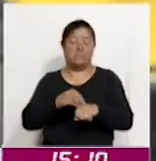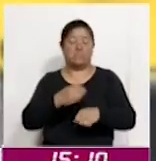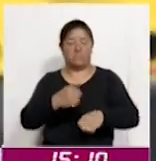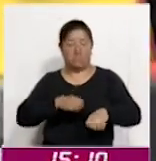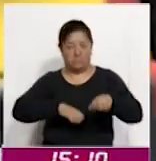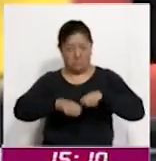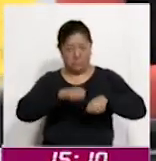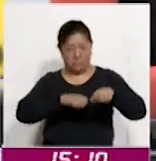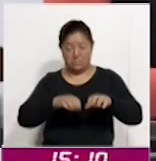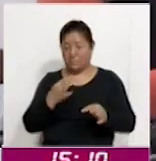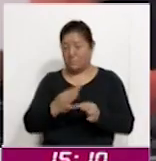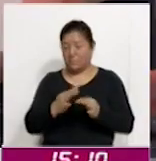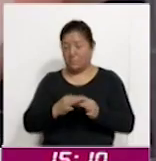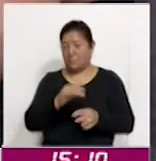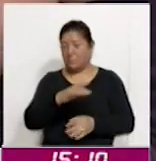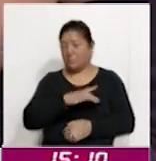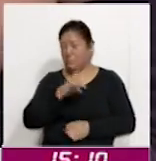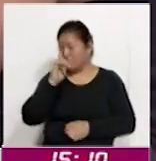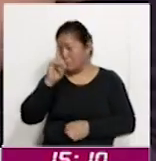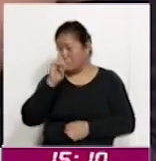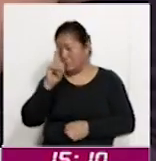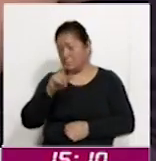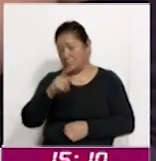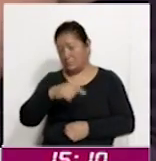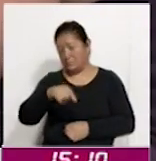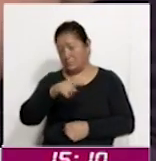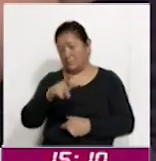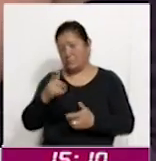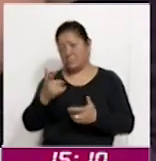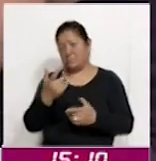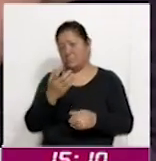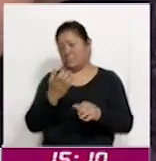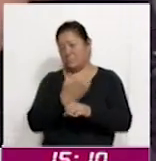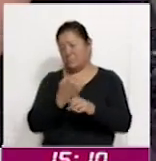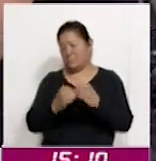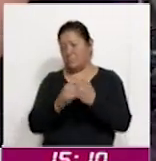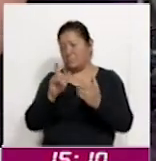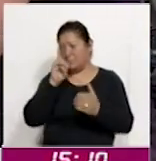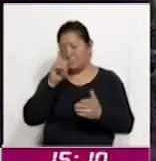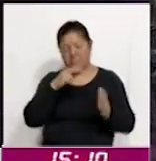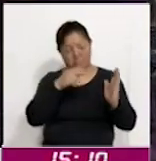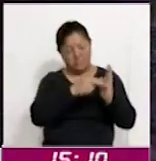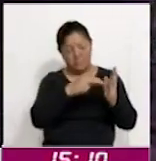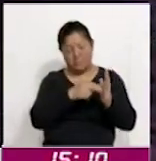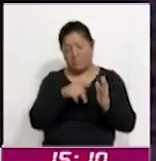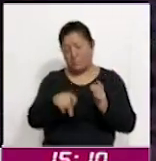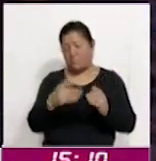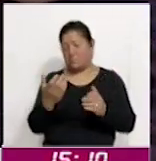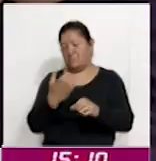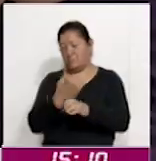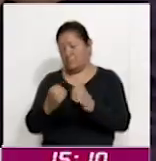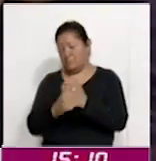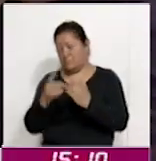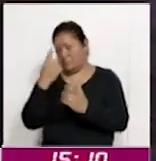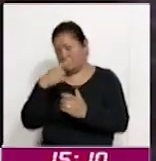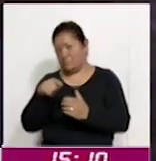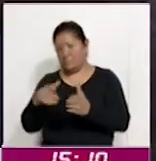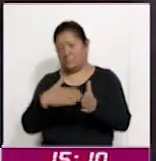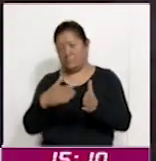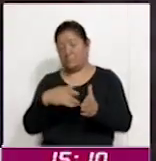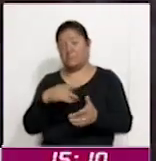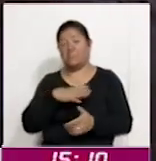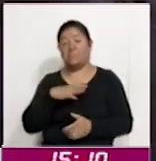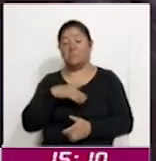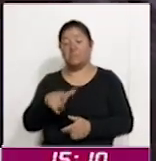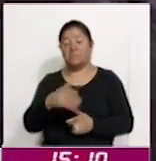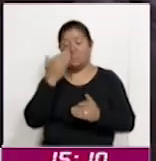empresa de electrónica y electrodomésticos, pues la idea es que se puedan sumar. Vamos a tener una jornada en donde los propios directivos